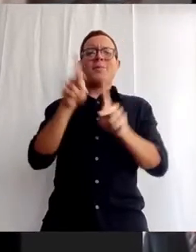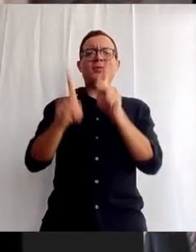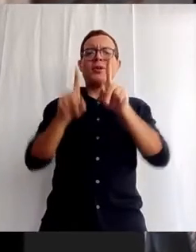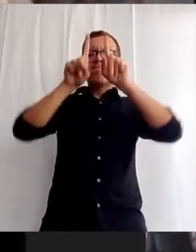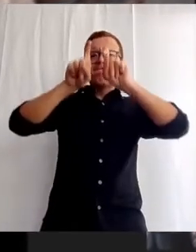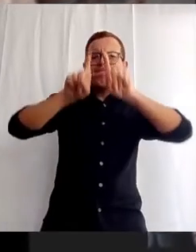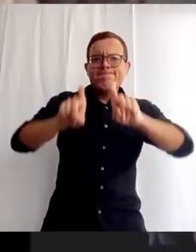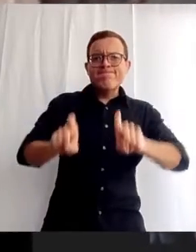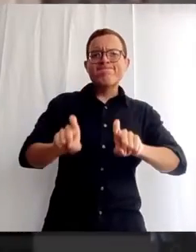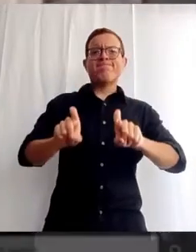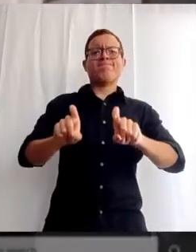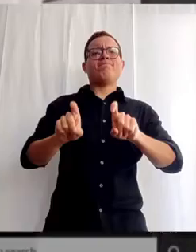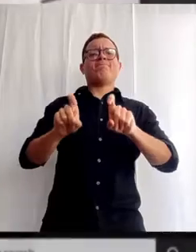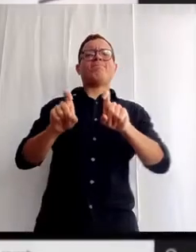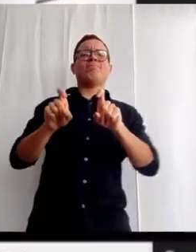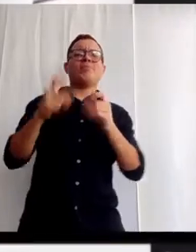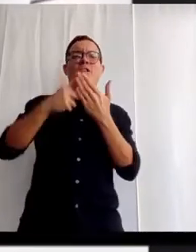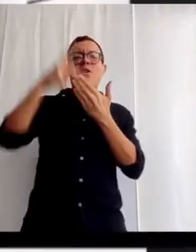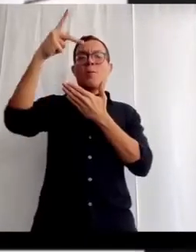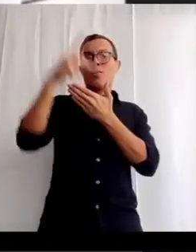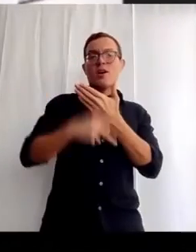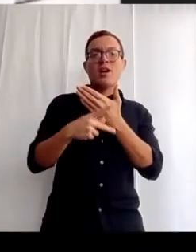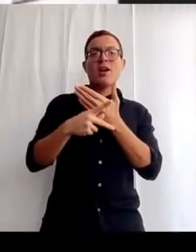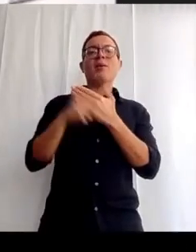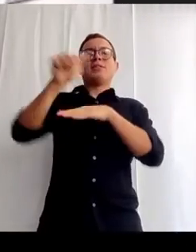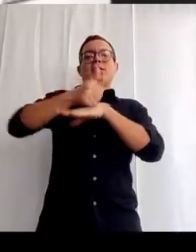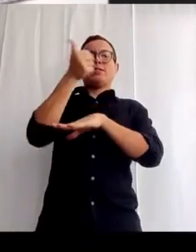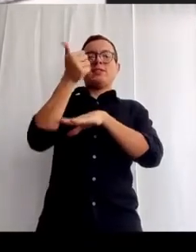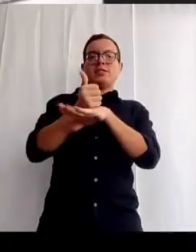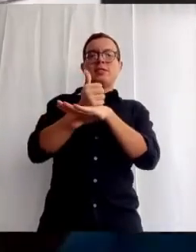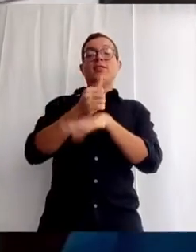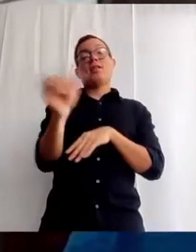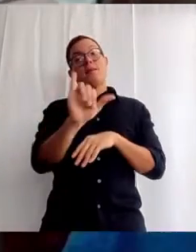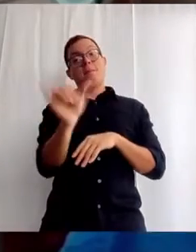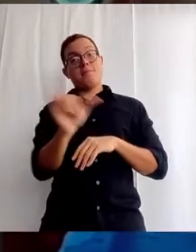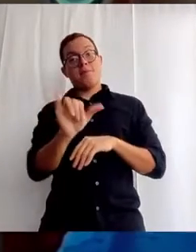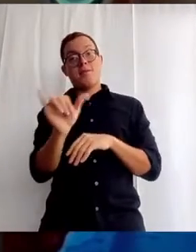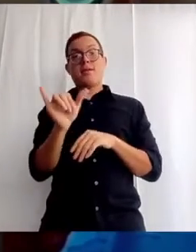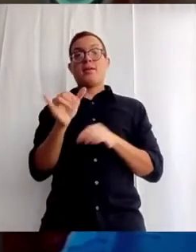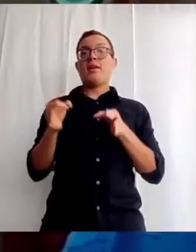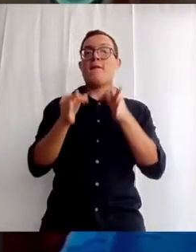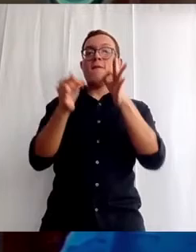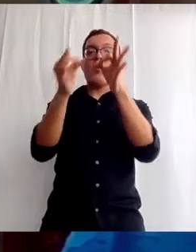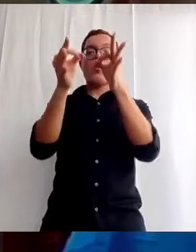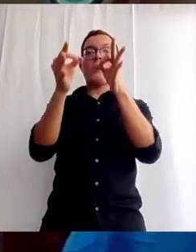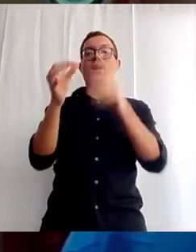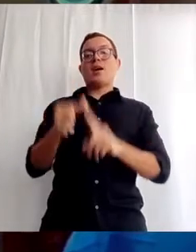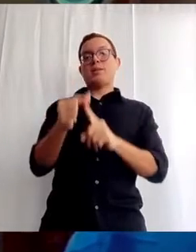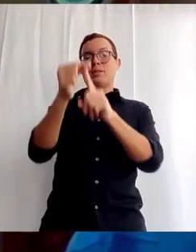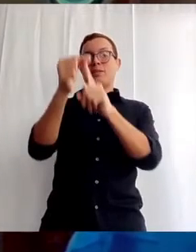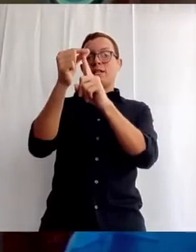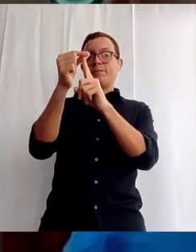agenda de diseminación. Y de una manera especial, quiero agradecer a los profesores de trabajo